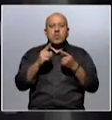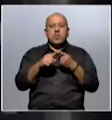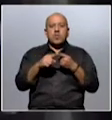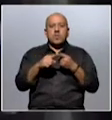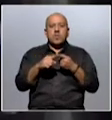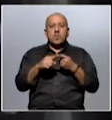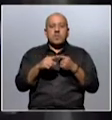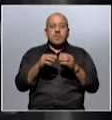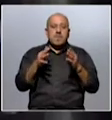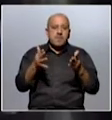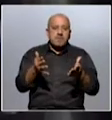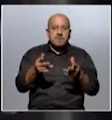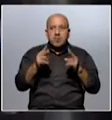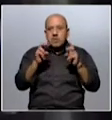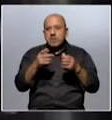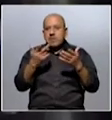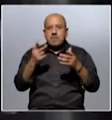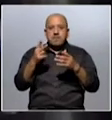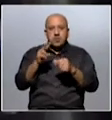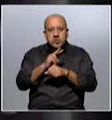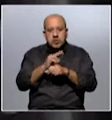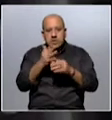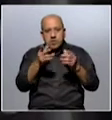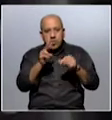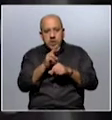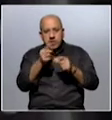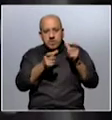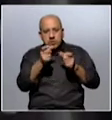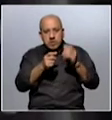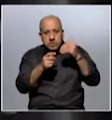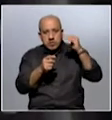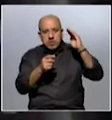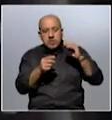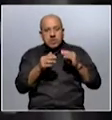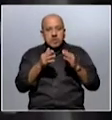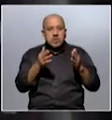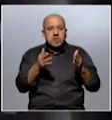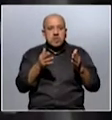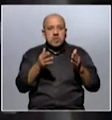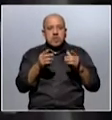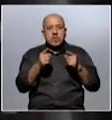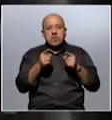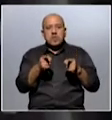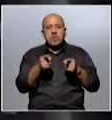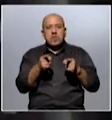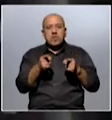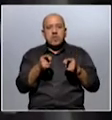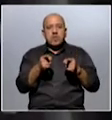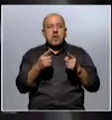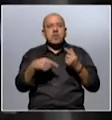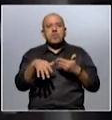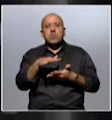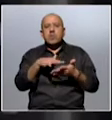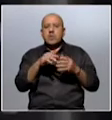tal vez con ánimo de proteger a las personas mayores, se han terminado ubicándose en un lugar